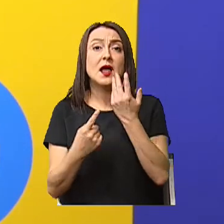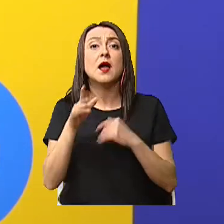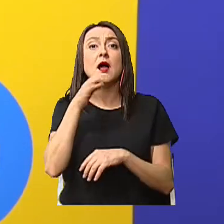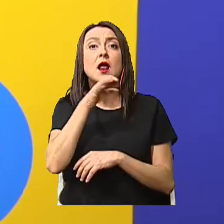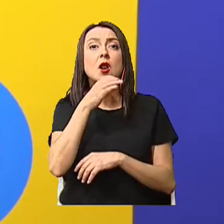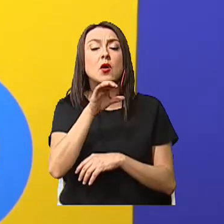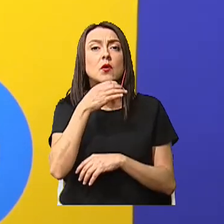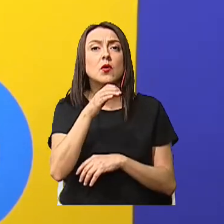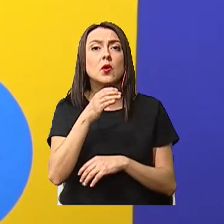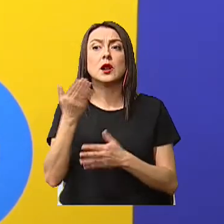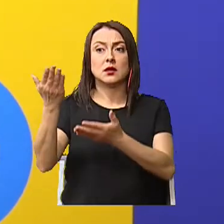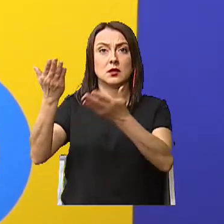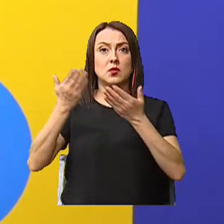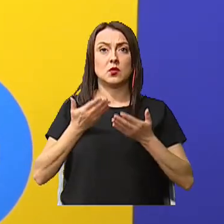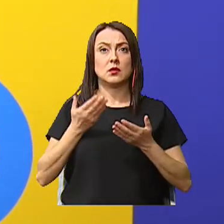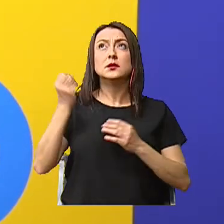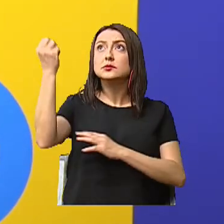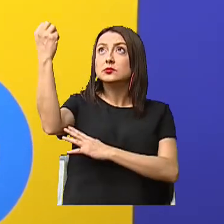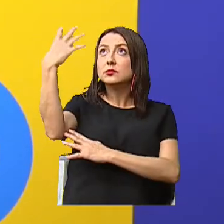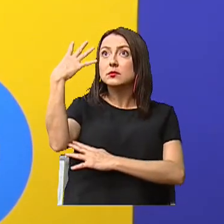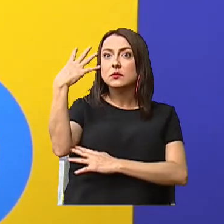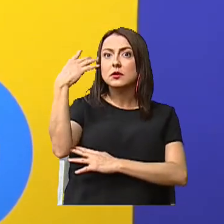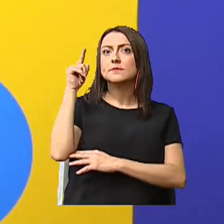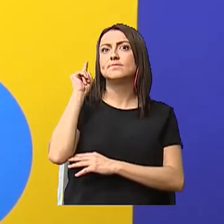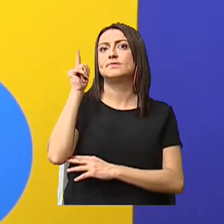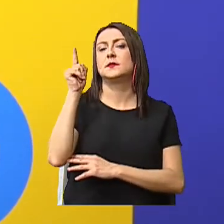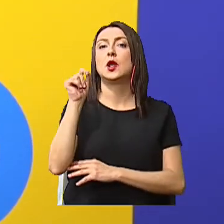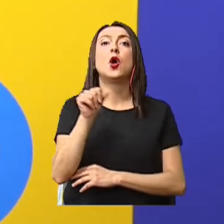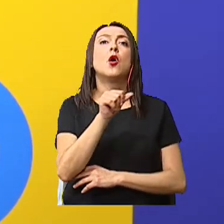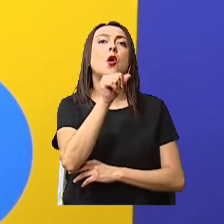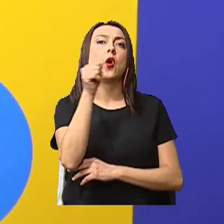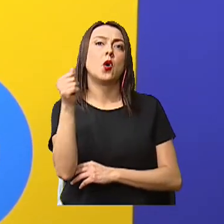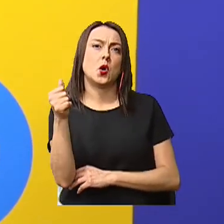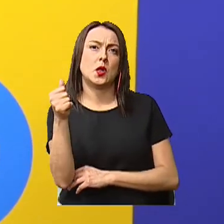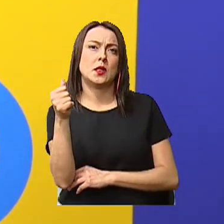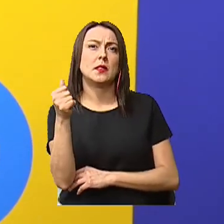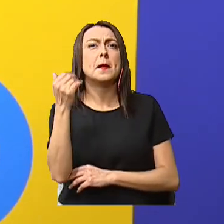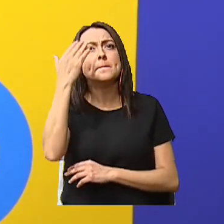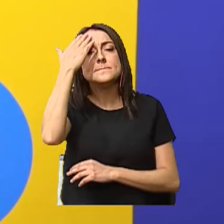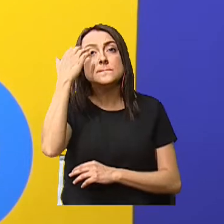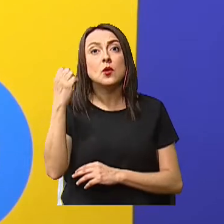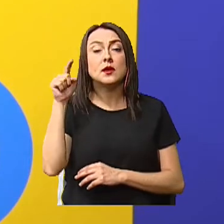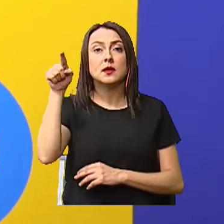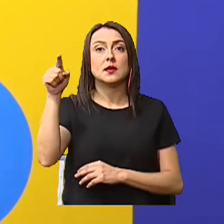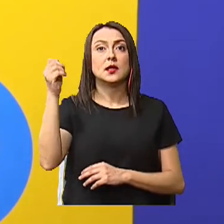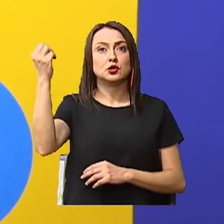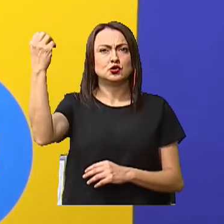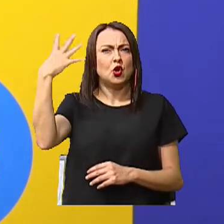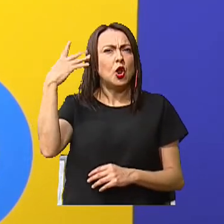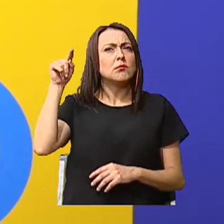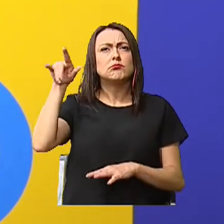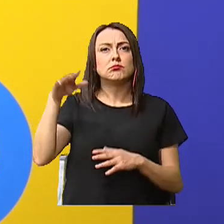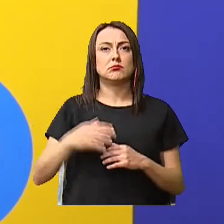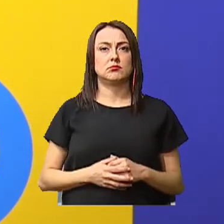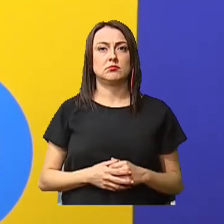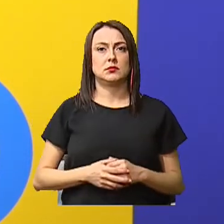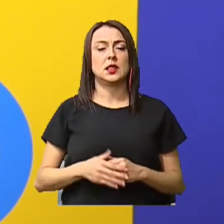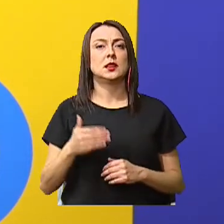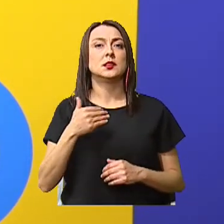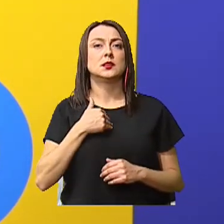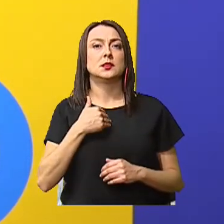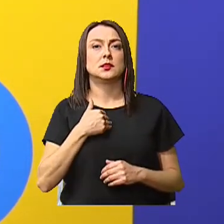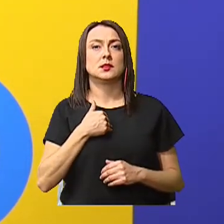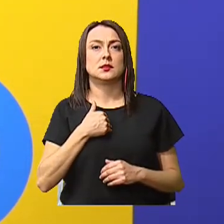que nos proporciona el sol es otra de las fuentes, ¿por qué? Porque en este caso tenemos